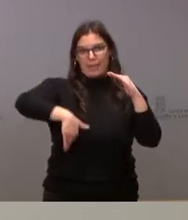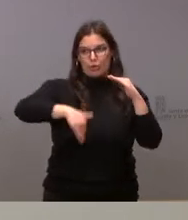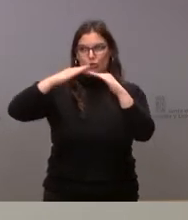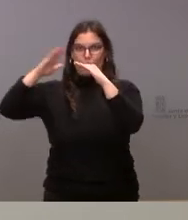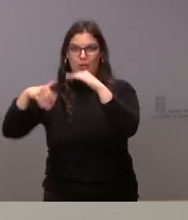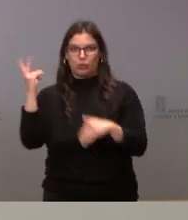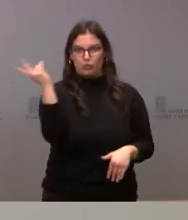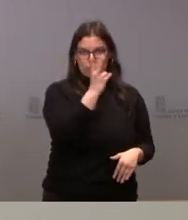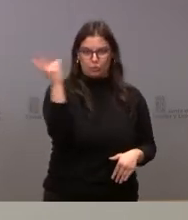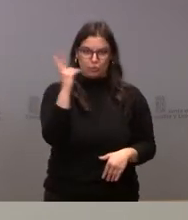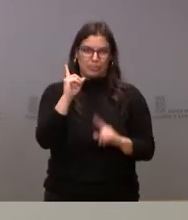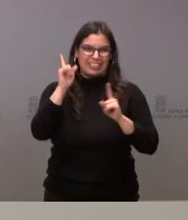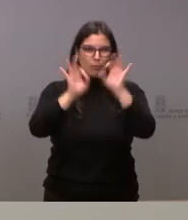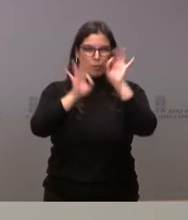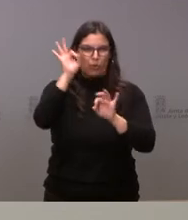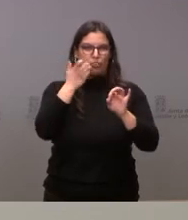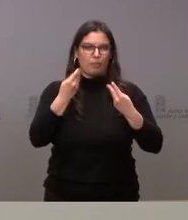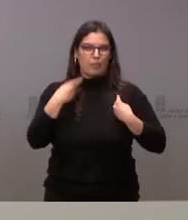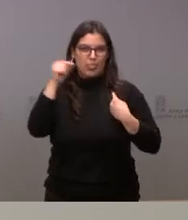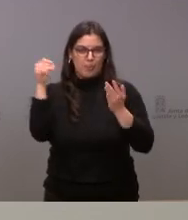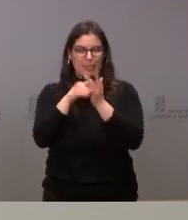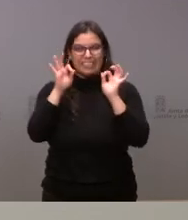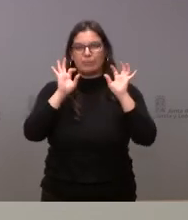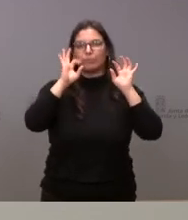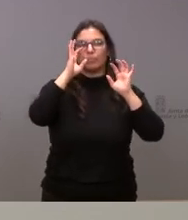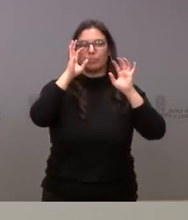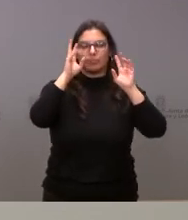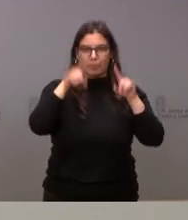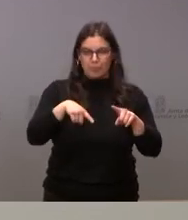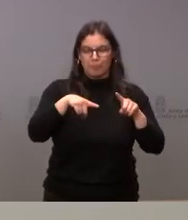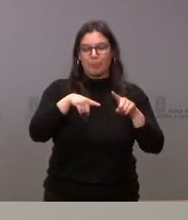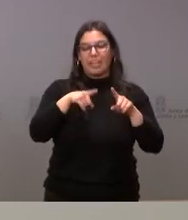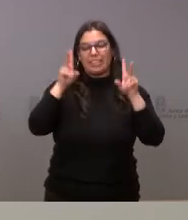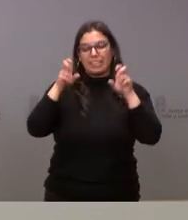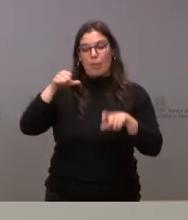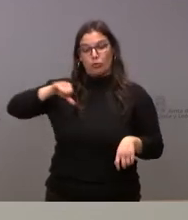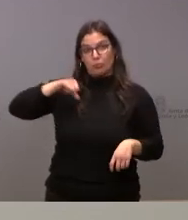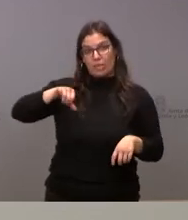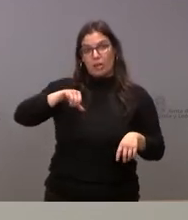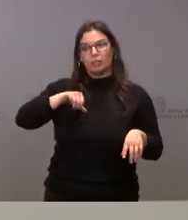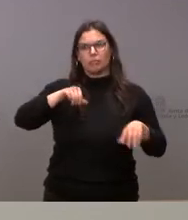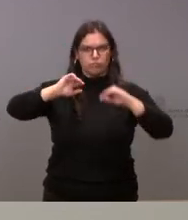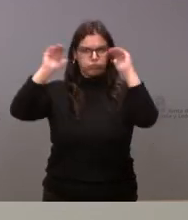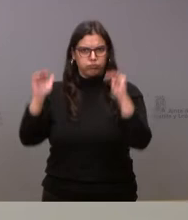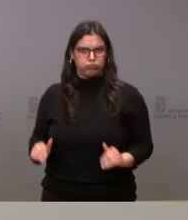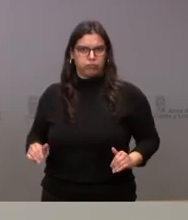por 100.000 habitantes. Esto en cuanto a incidencia, también la presión asistencial se encuentra en un claro descenso.